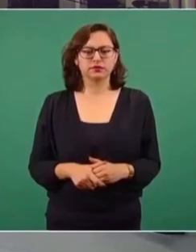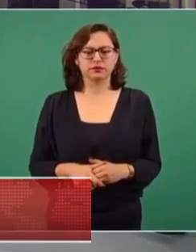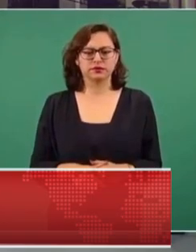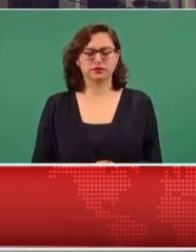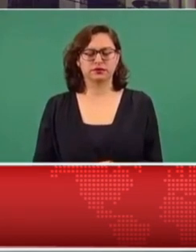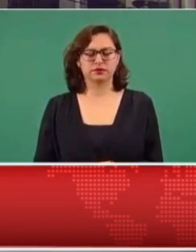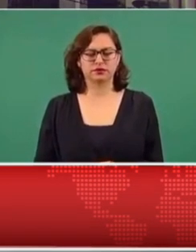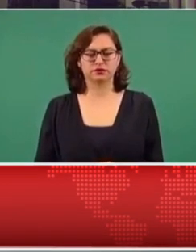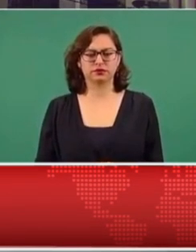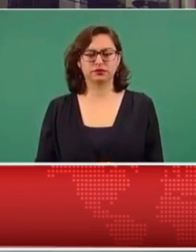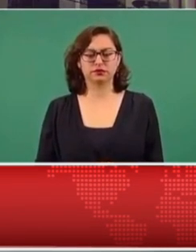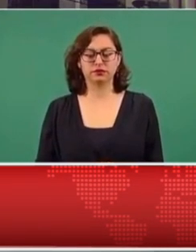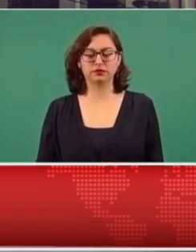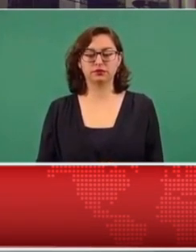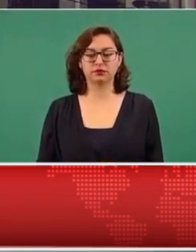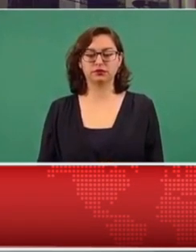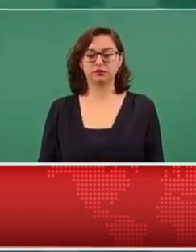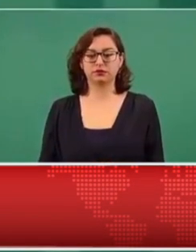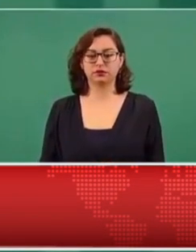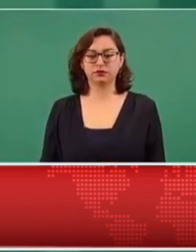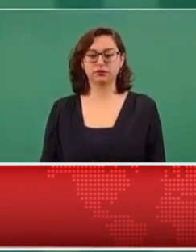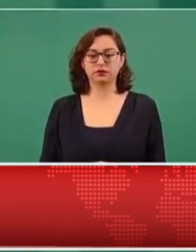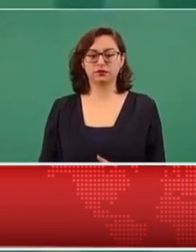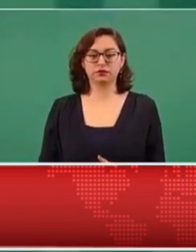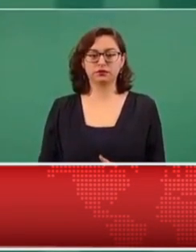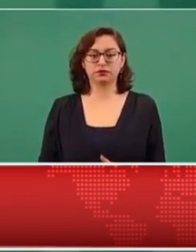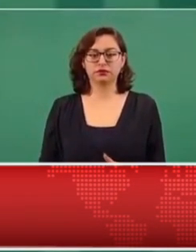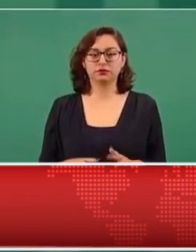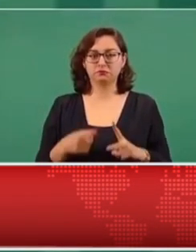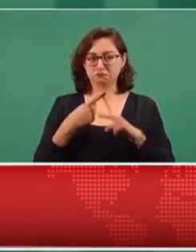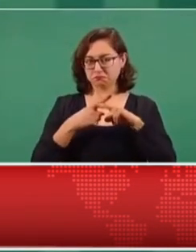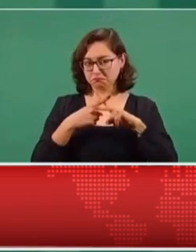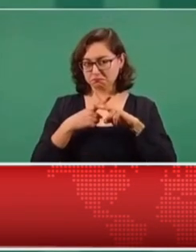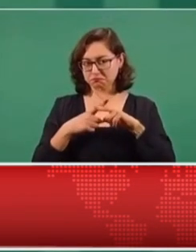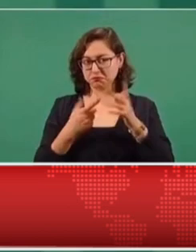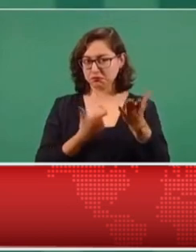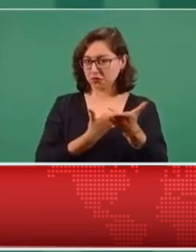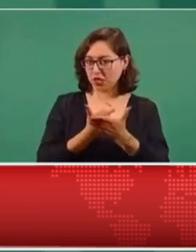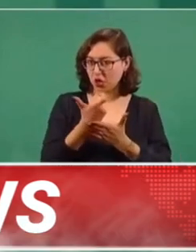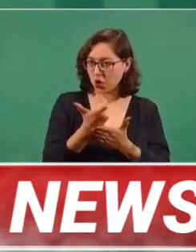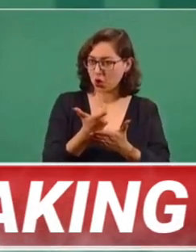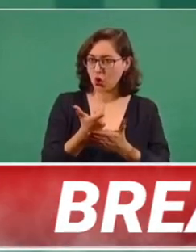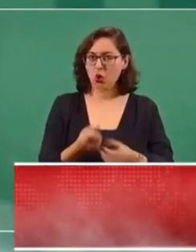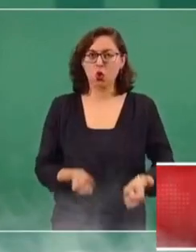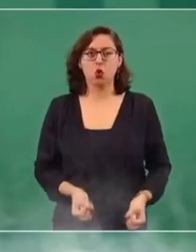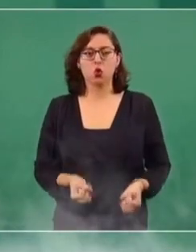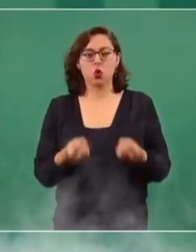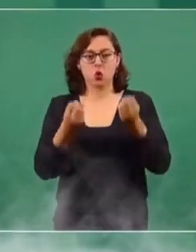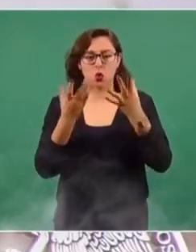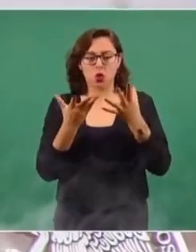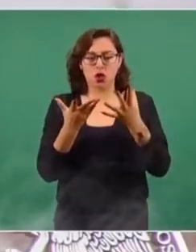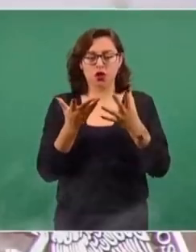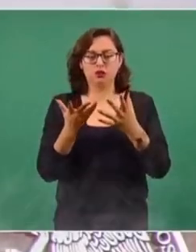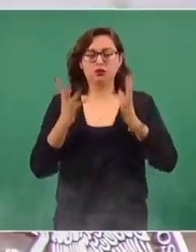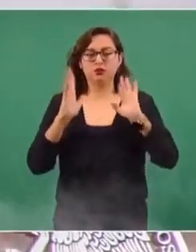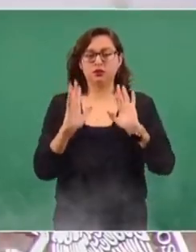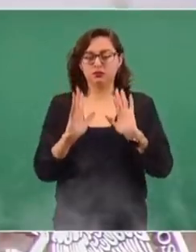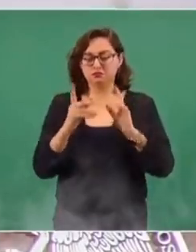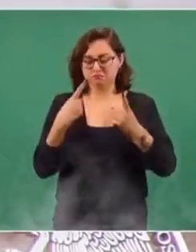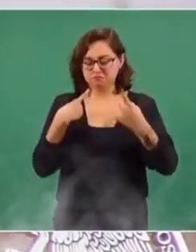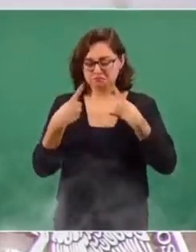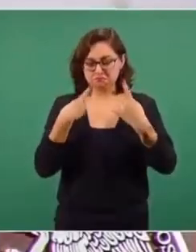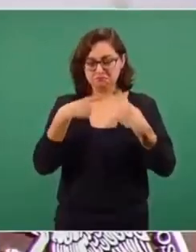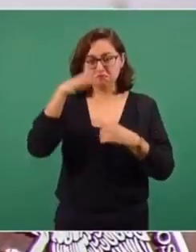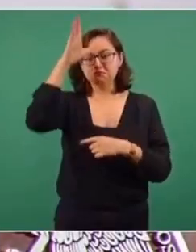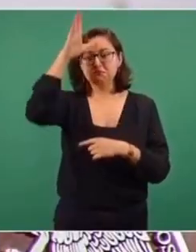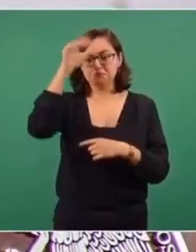Bueno, el costo aproximado y además como parte de un primer convenio de asignación de recursos